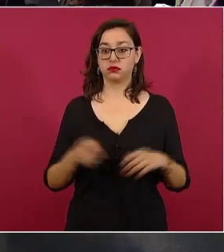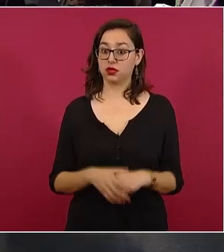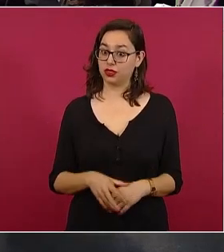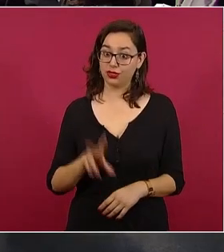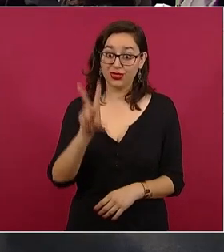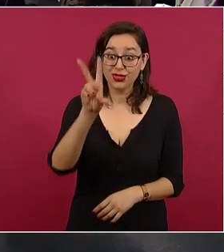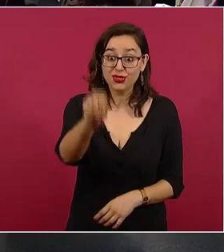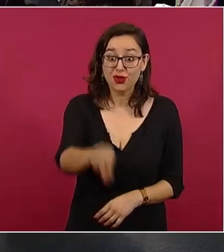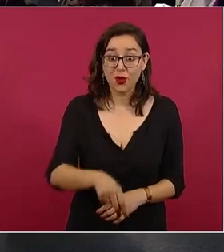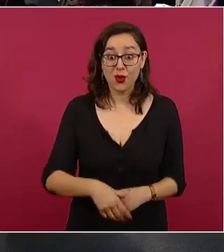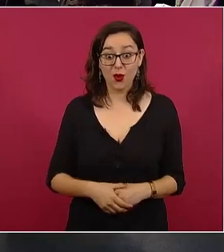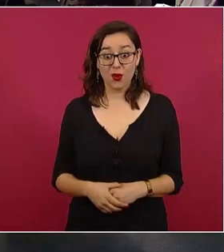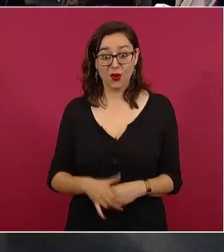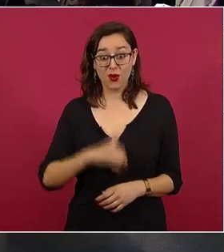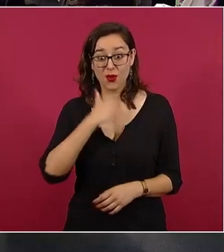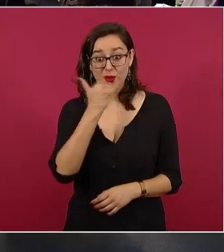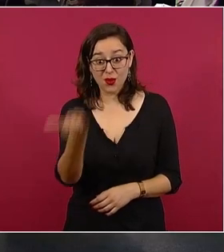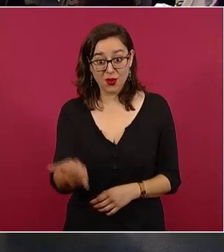ya no es así.